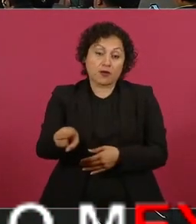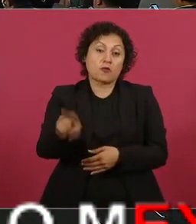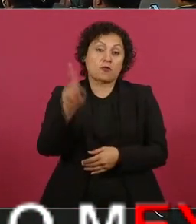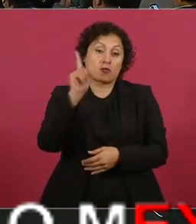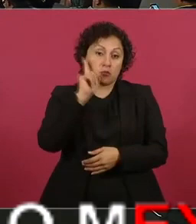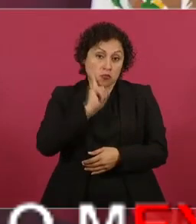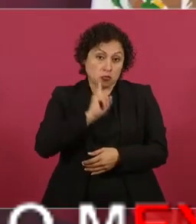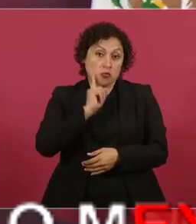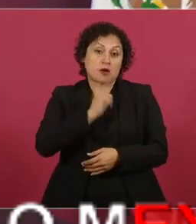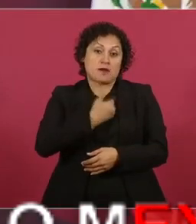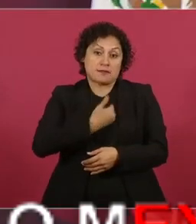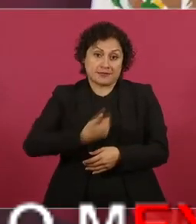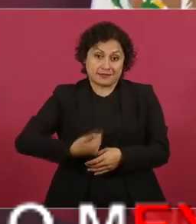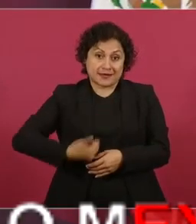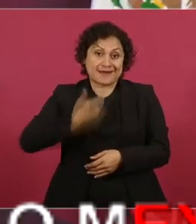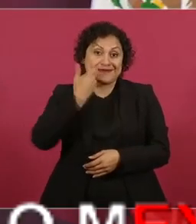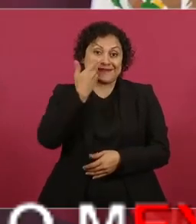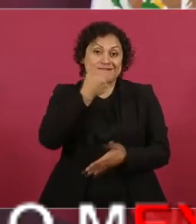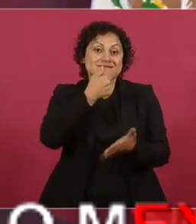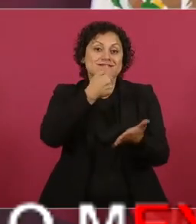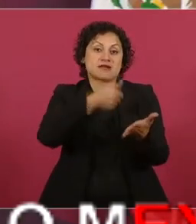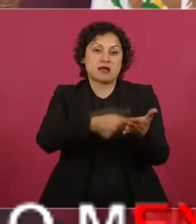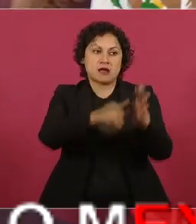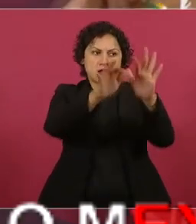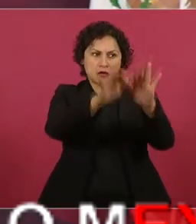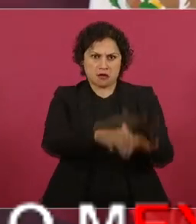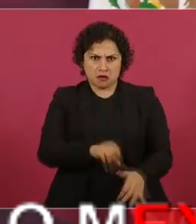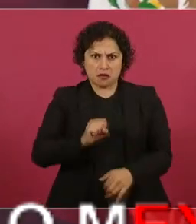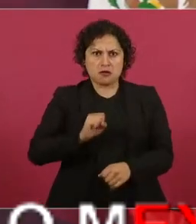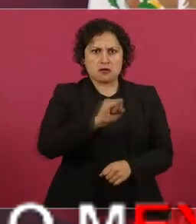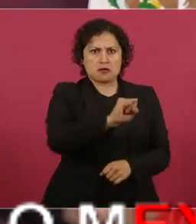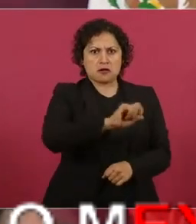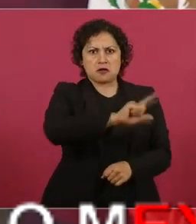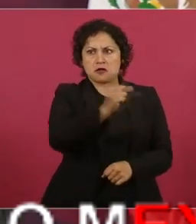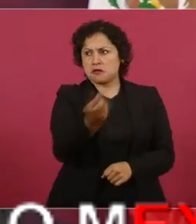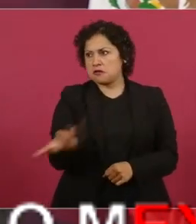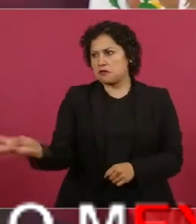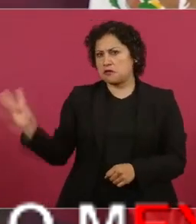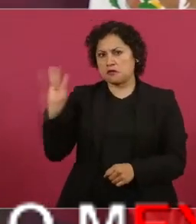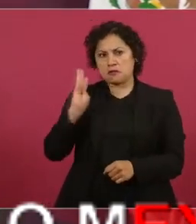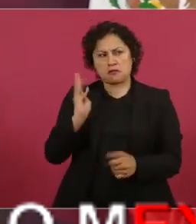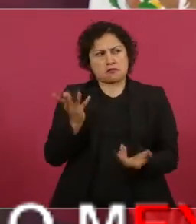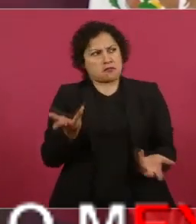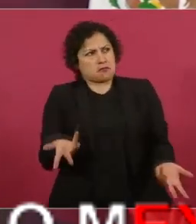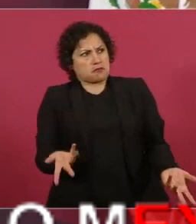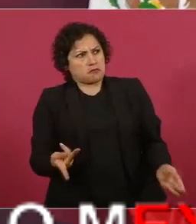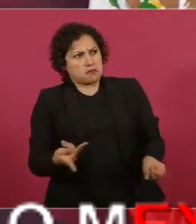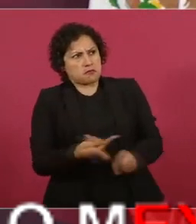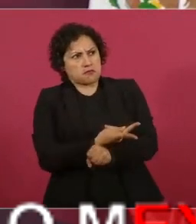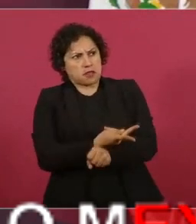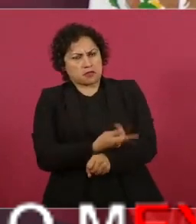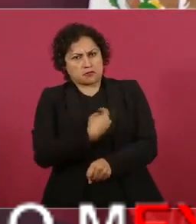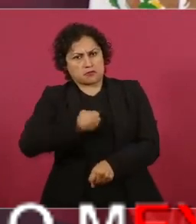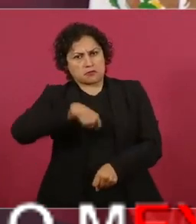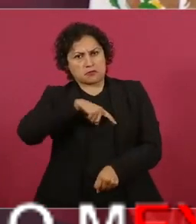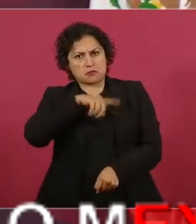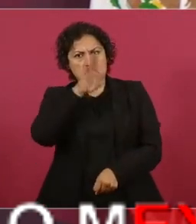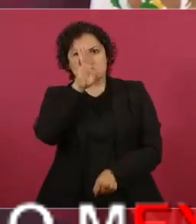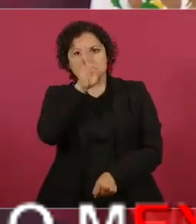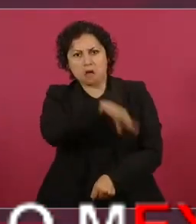cuando hubiera dicho nos hiciste hacer el ridículo,